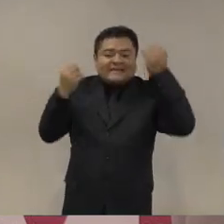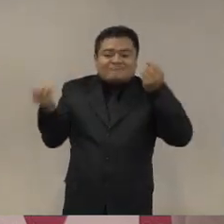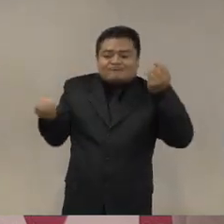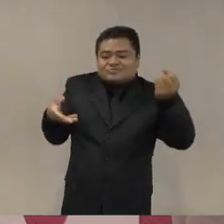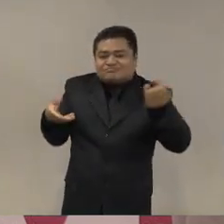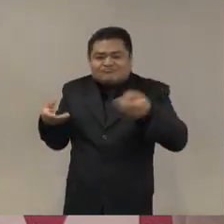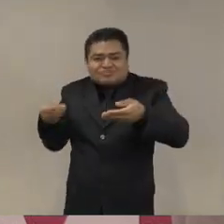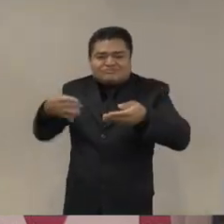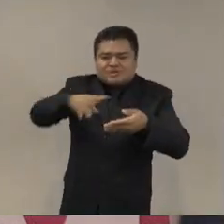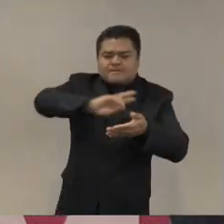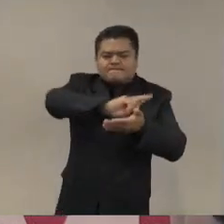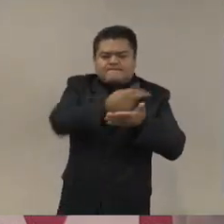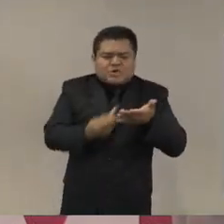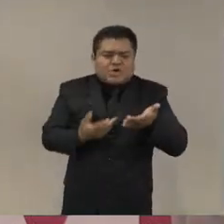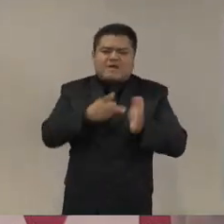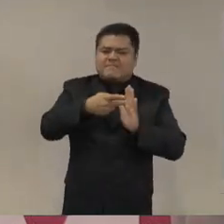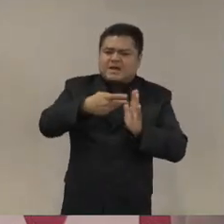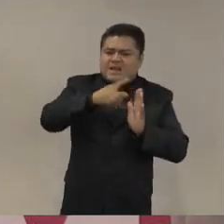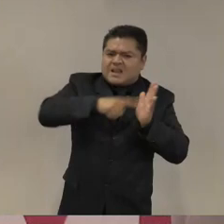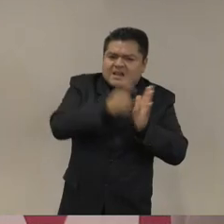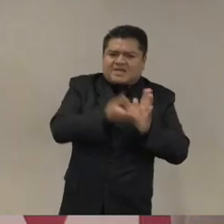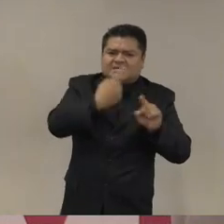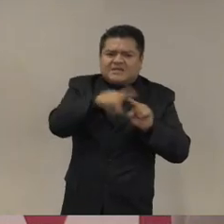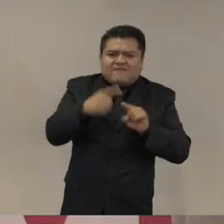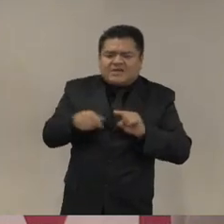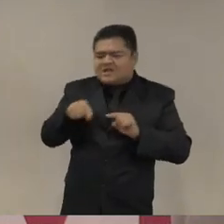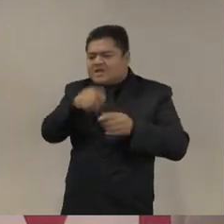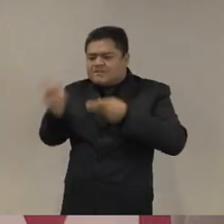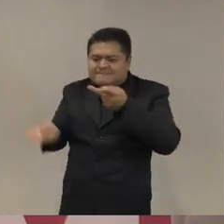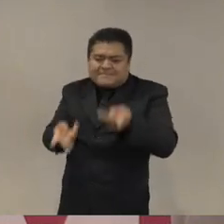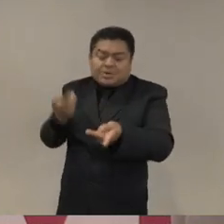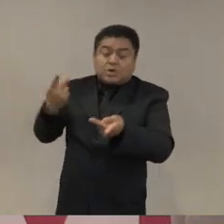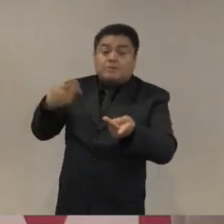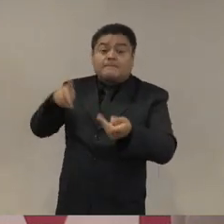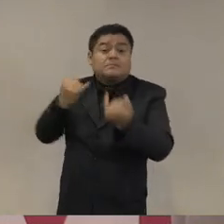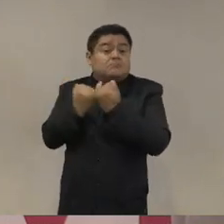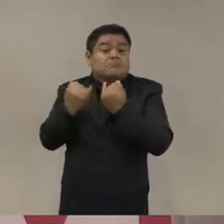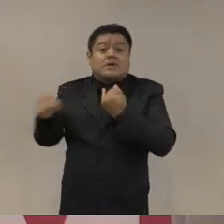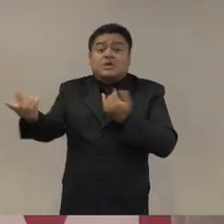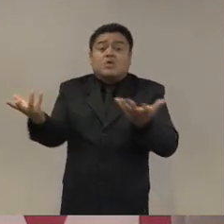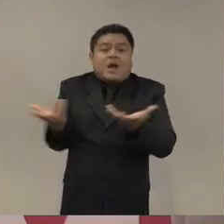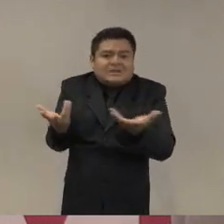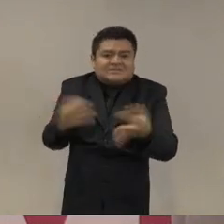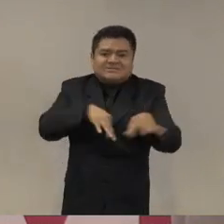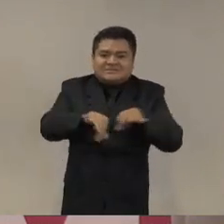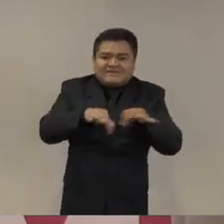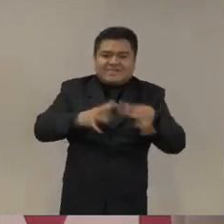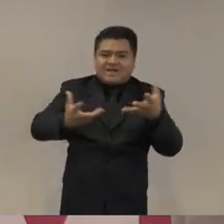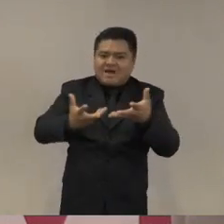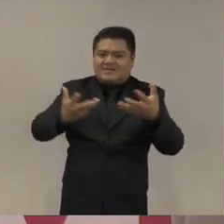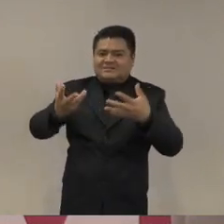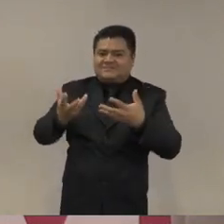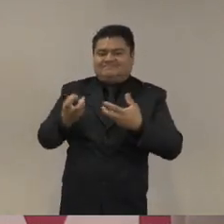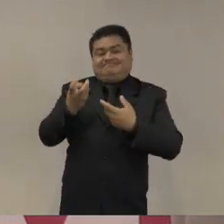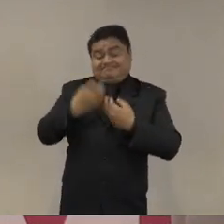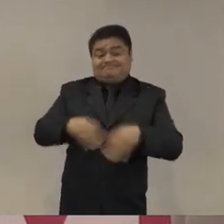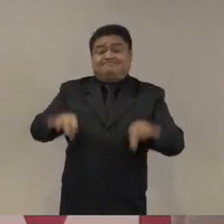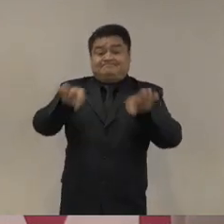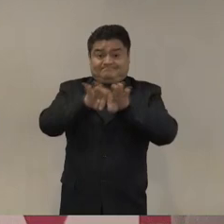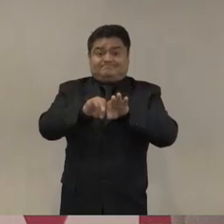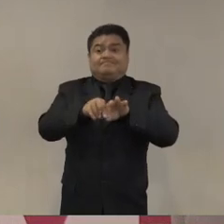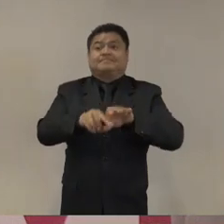de políticas públicas creo que es necesario también tal vez pensar en formas de